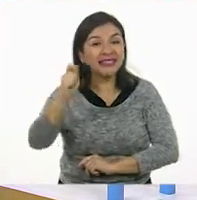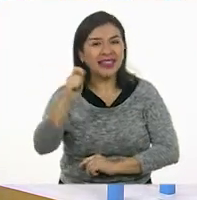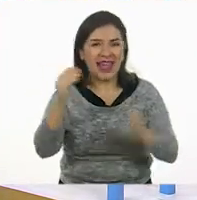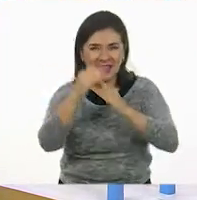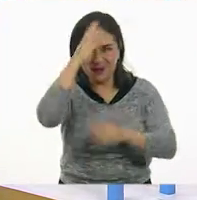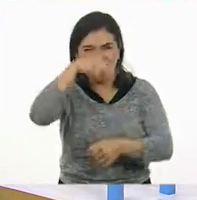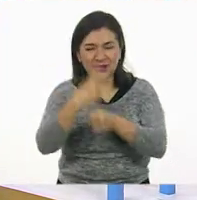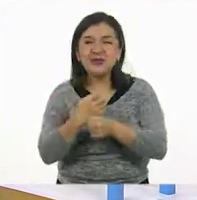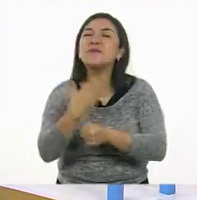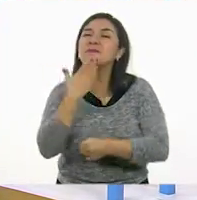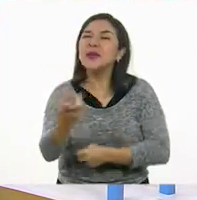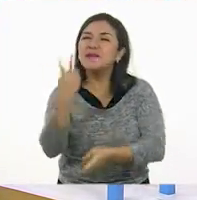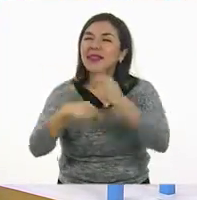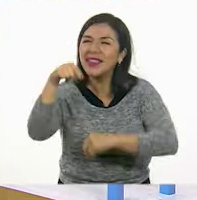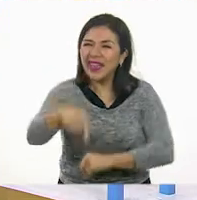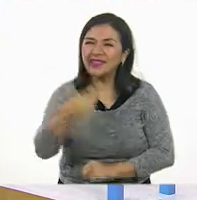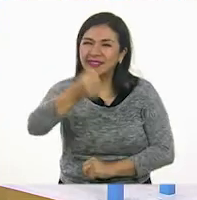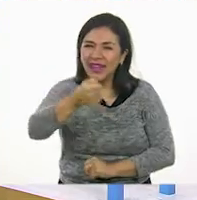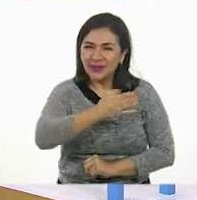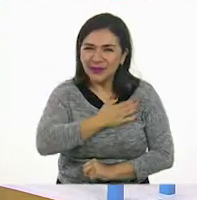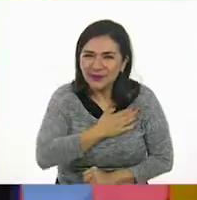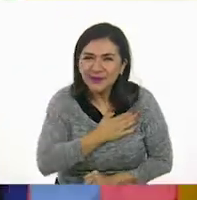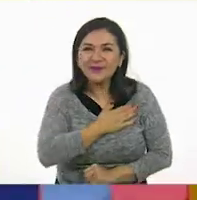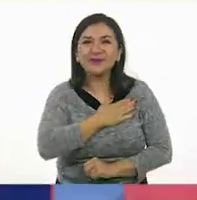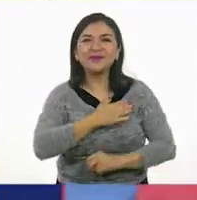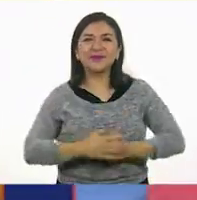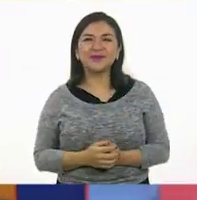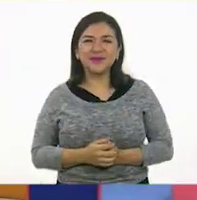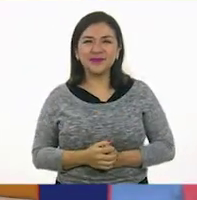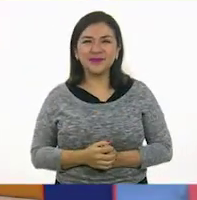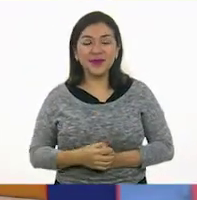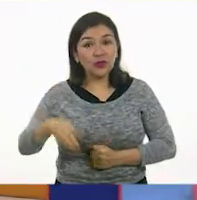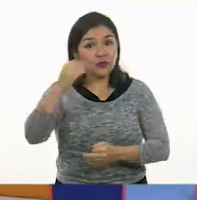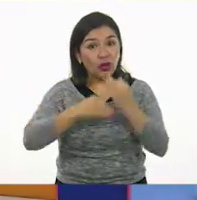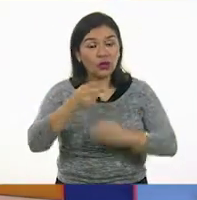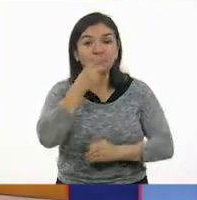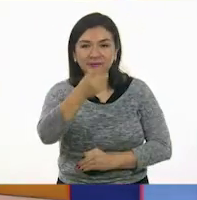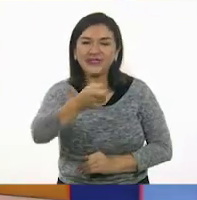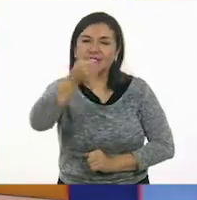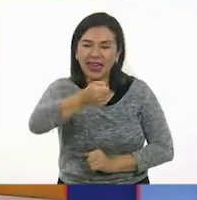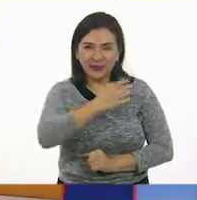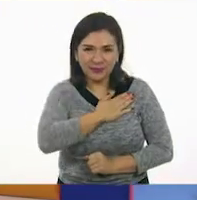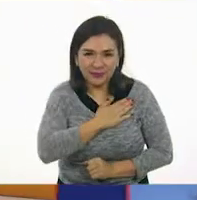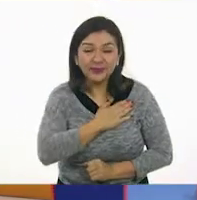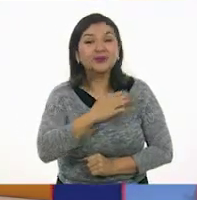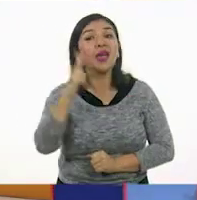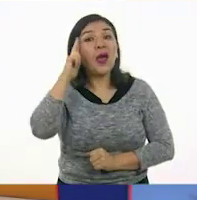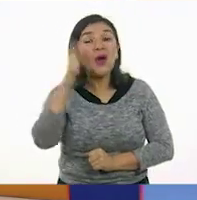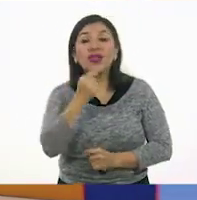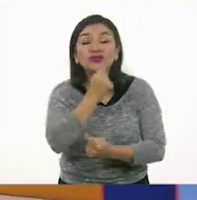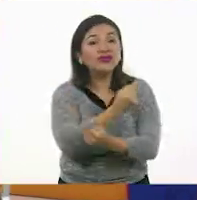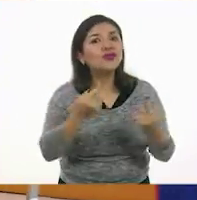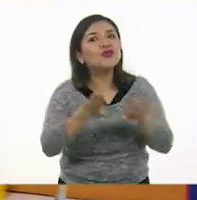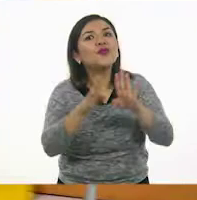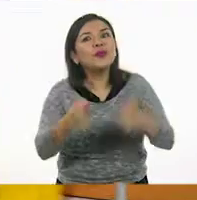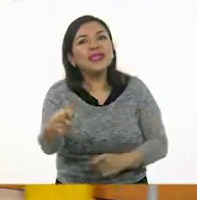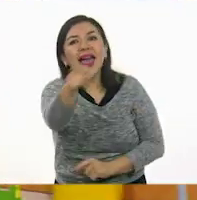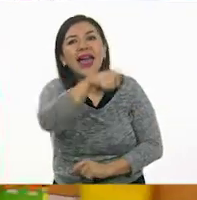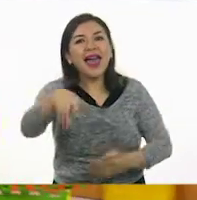2. Maestra, bienvenida. Te saludamos. Las niñas, los niños y yo con el corazón. Hola, niñas y niños. ¿Cómo están?